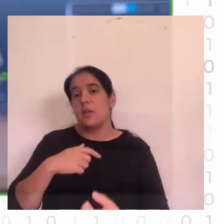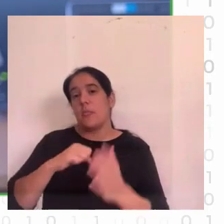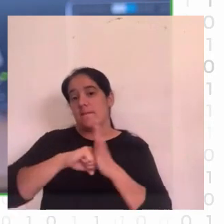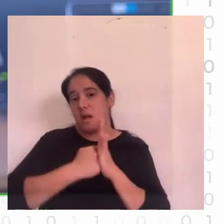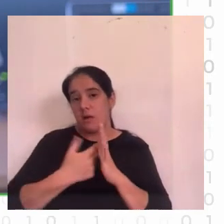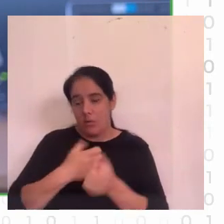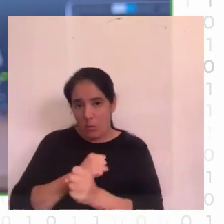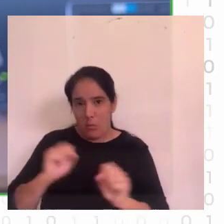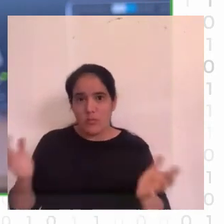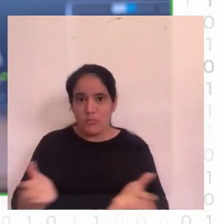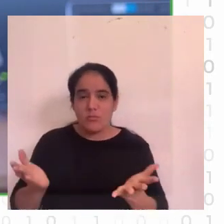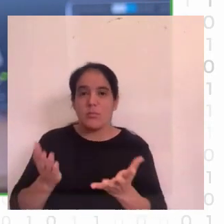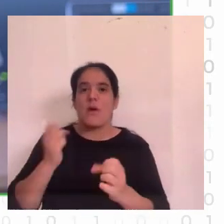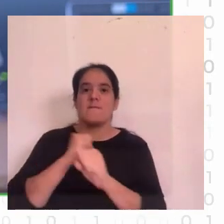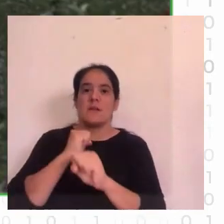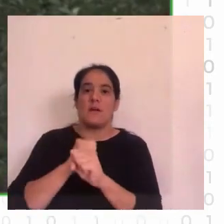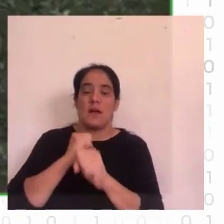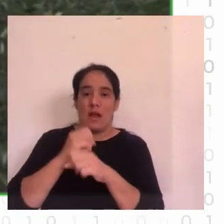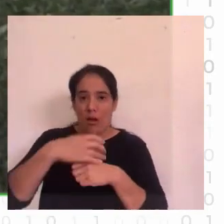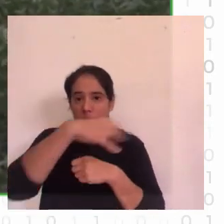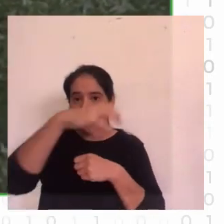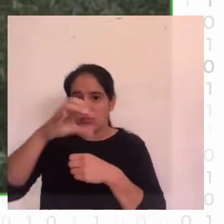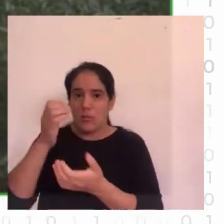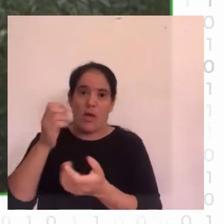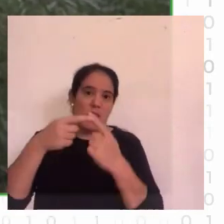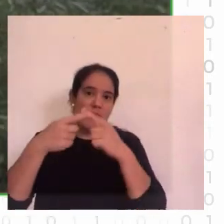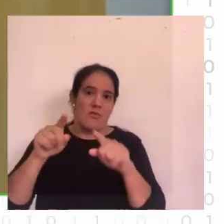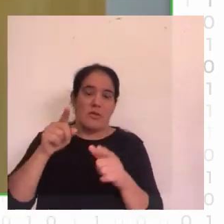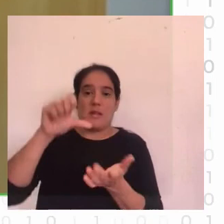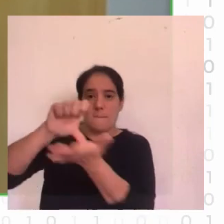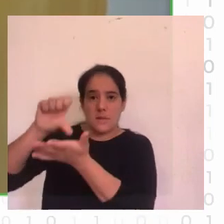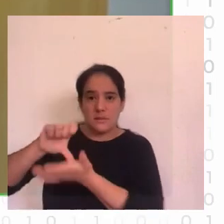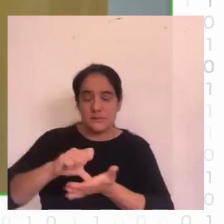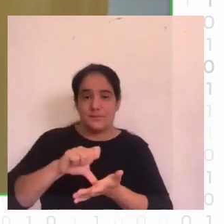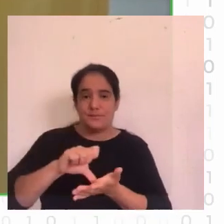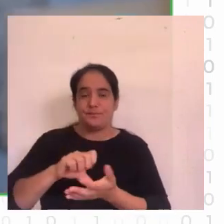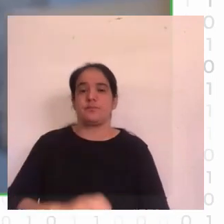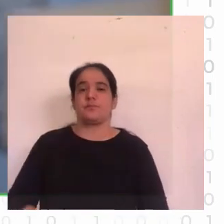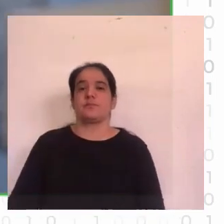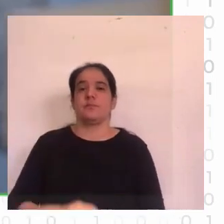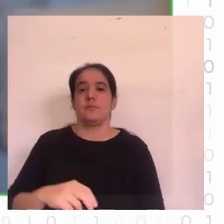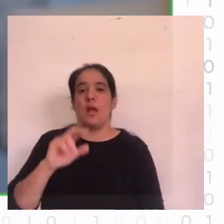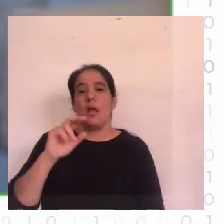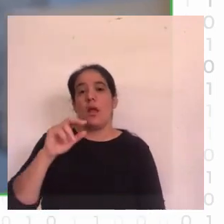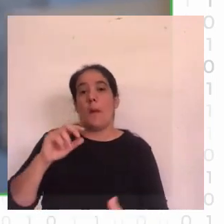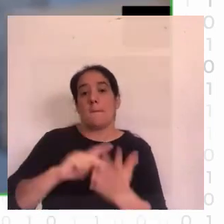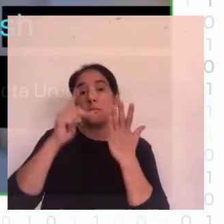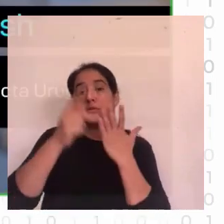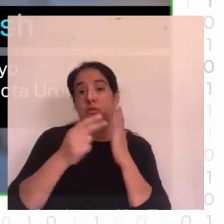ahora estamos en un par de países vendiendo nuestras soluciones Proyecto Uruguay es un programa de ANI que intenta que